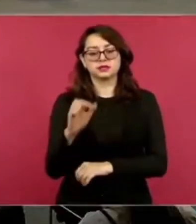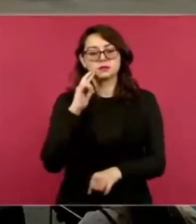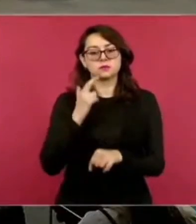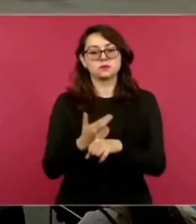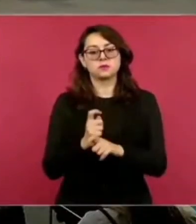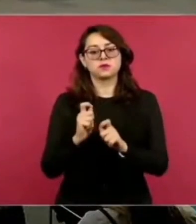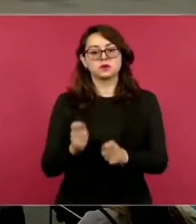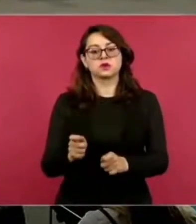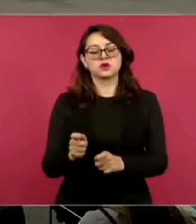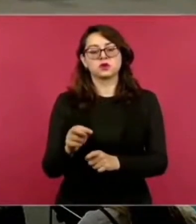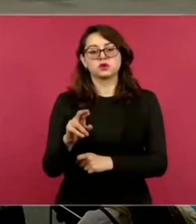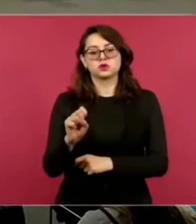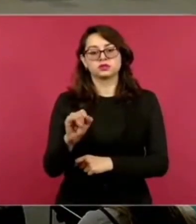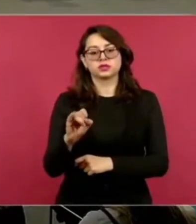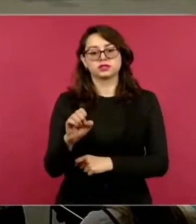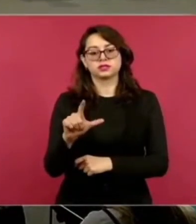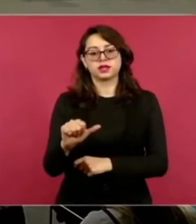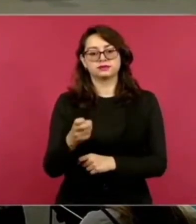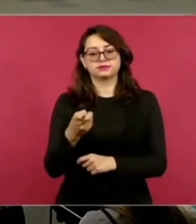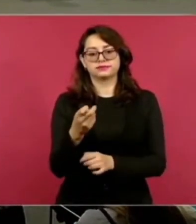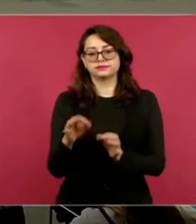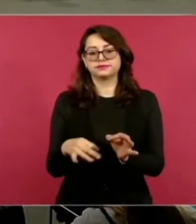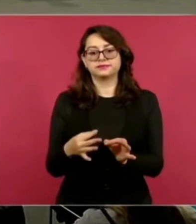secretaria Rosicela Rodríguez. Es cuanto.